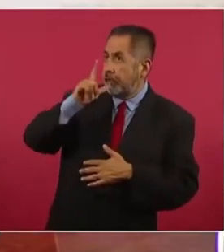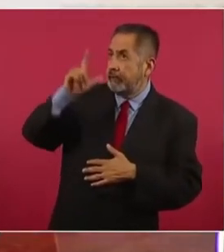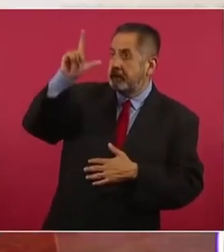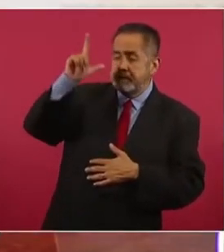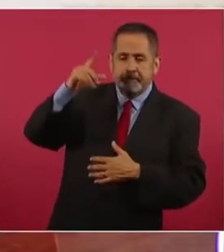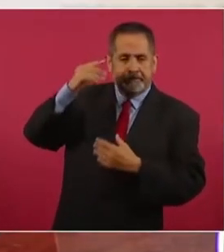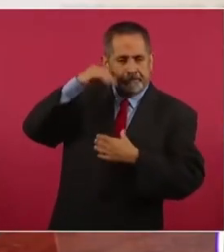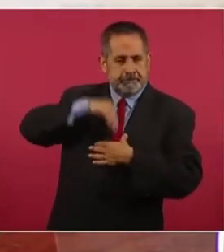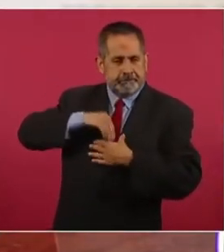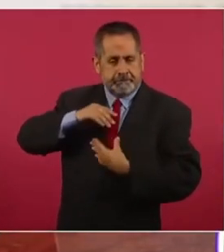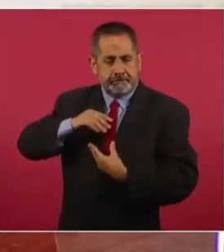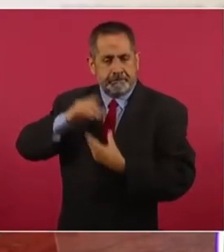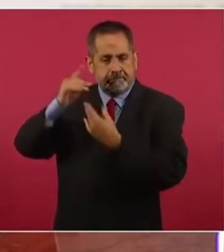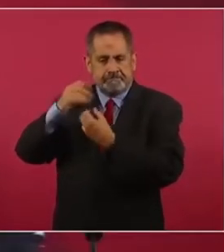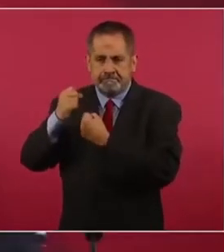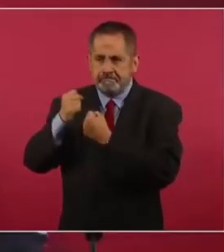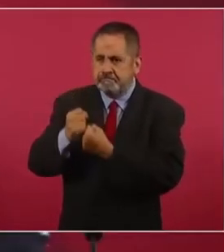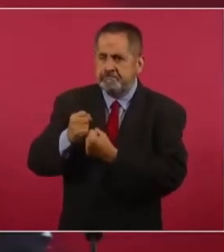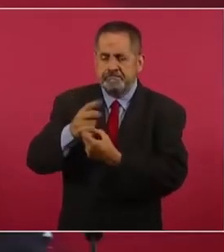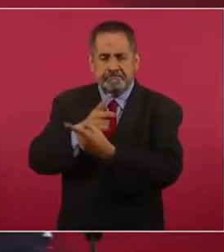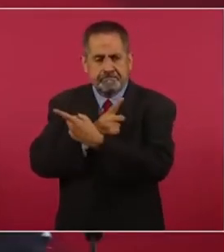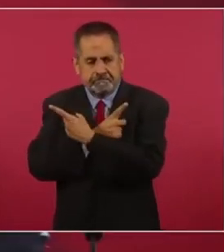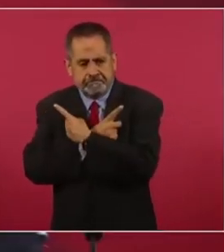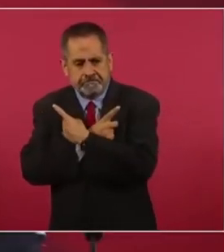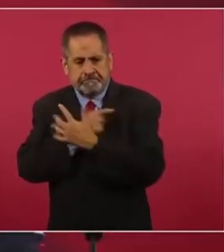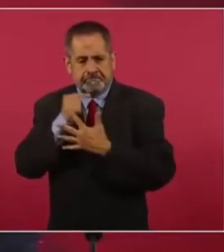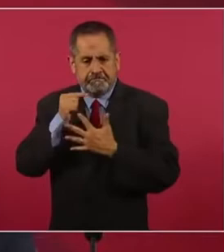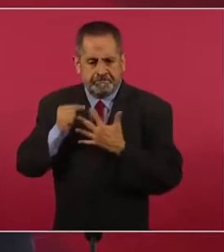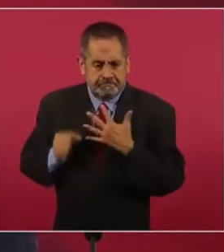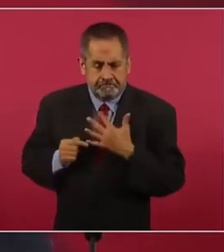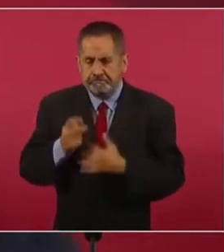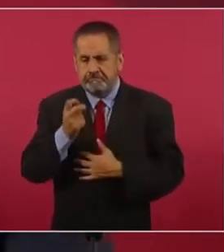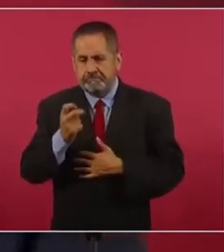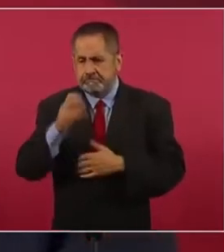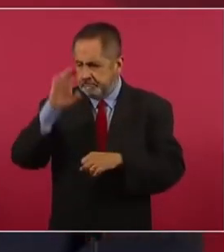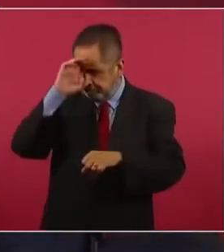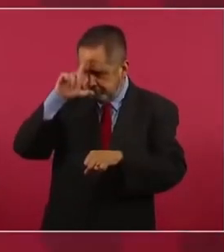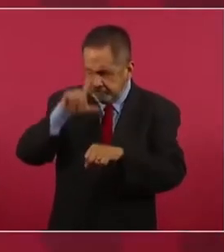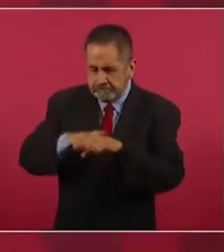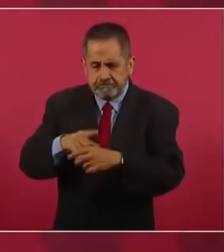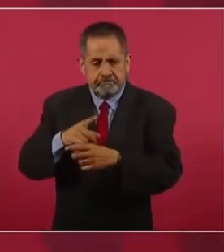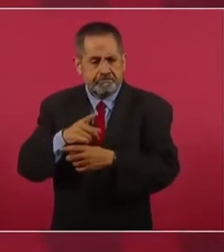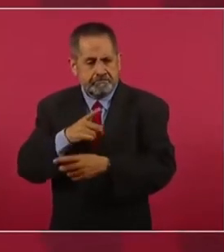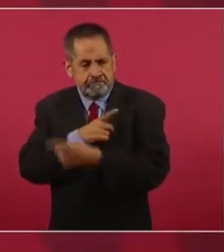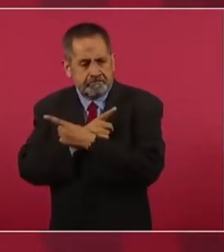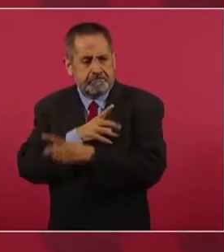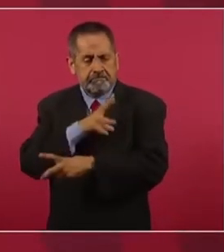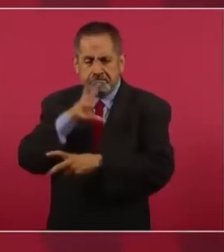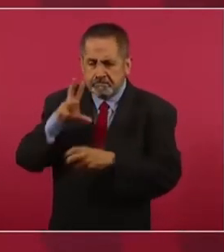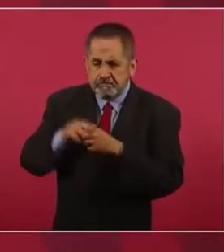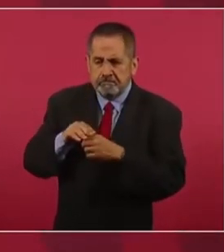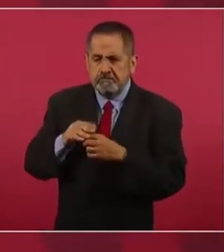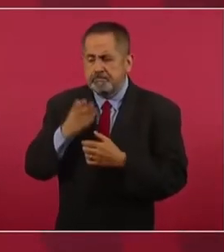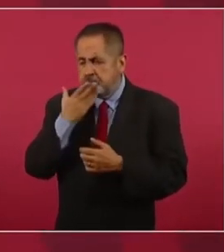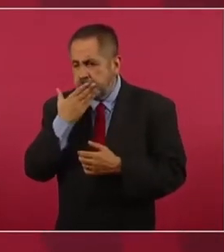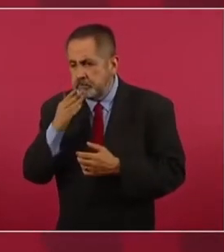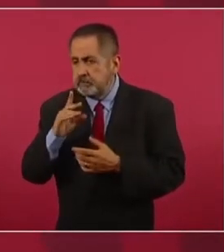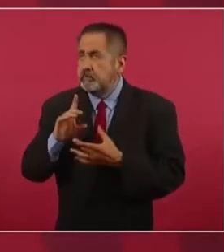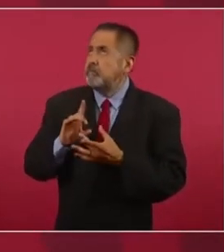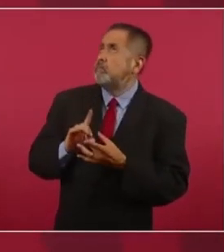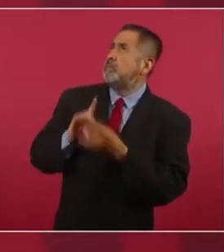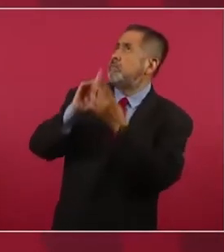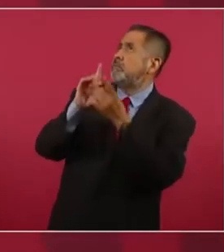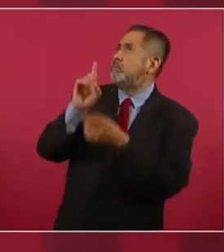el fortalecimiento de los valores culturales, morales, espirituales. Además,